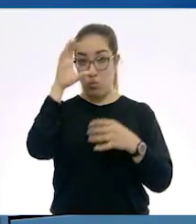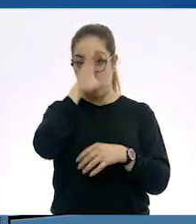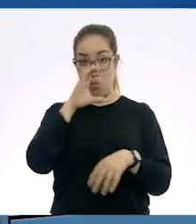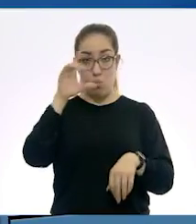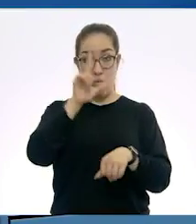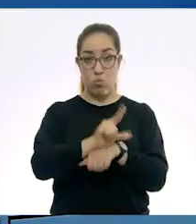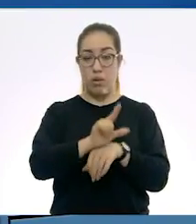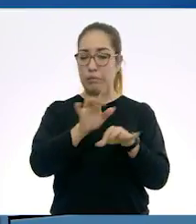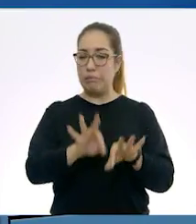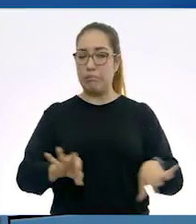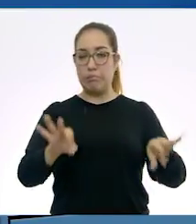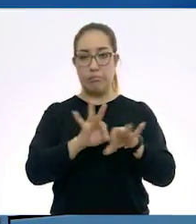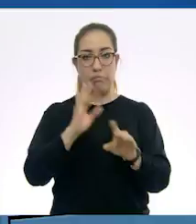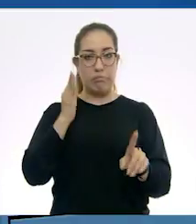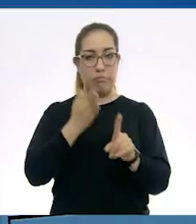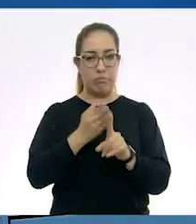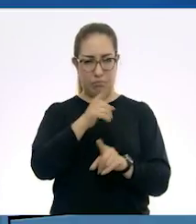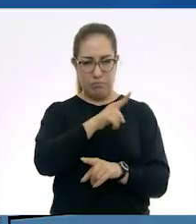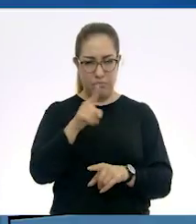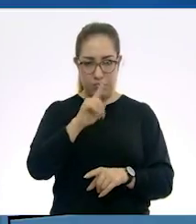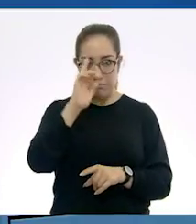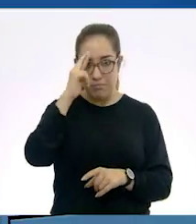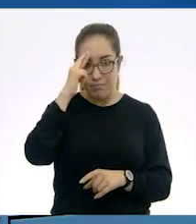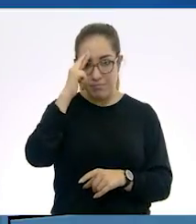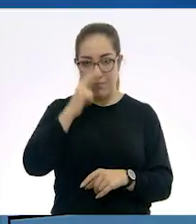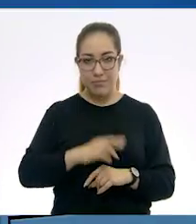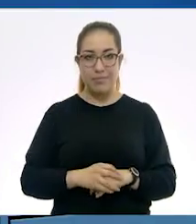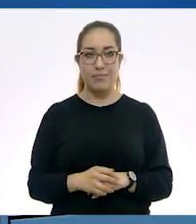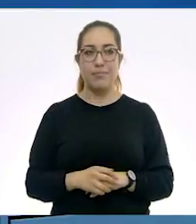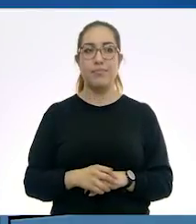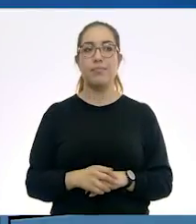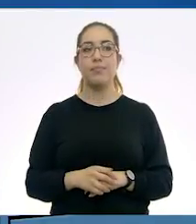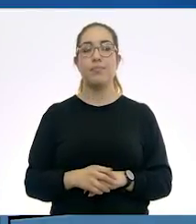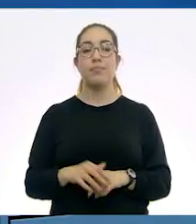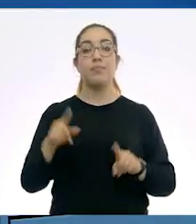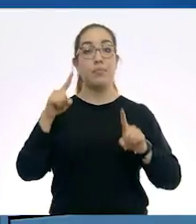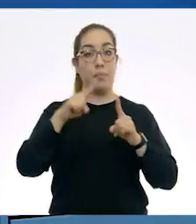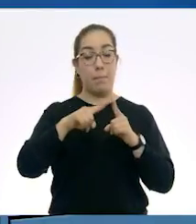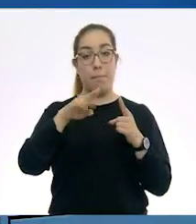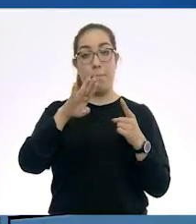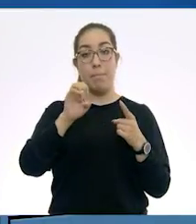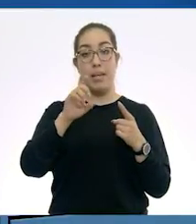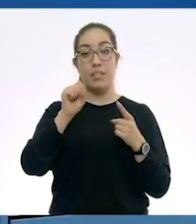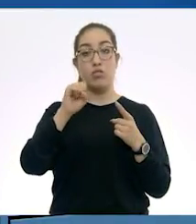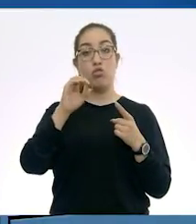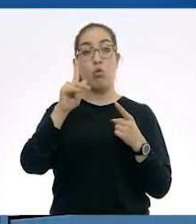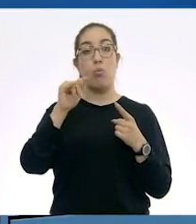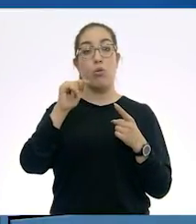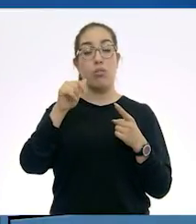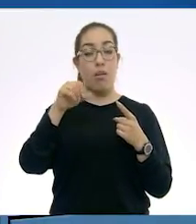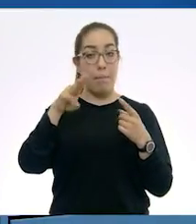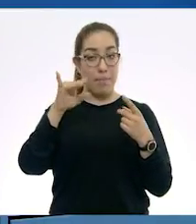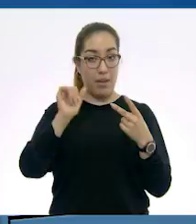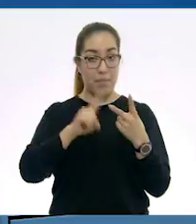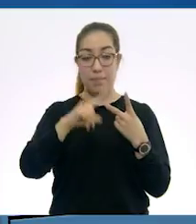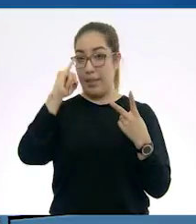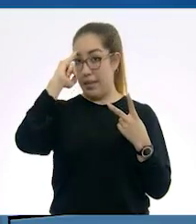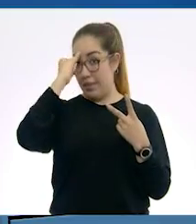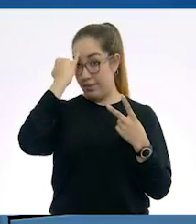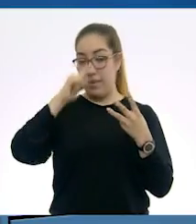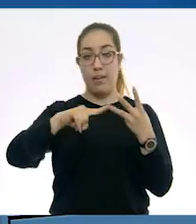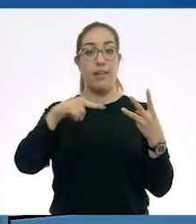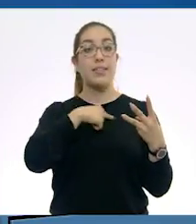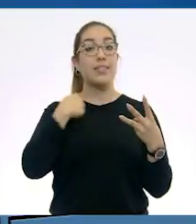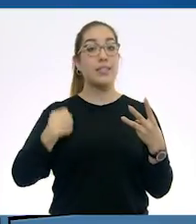específico. ¿Las recuerdan cuáles eran? Hablamos de Mesopotamia, de India, de